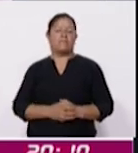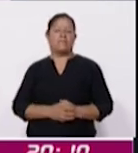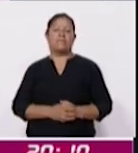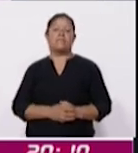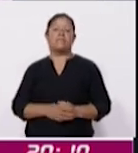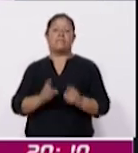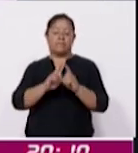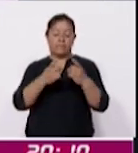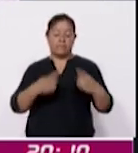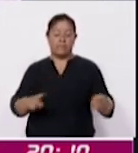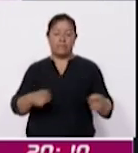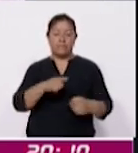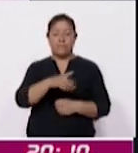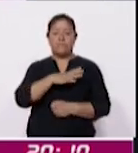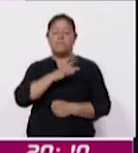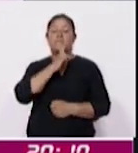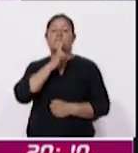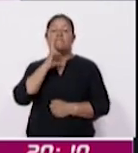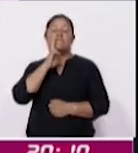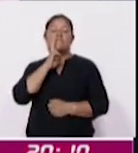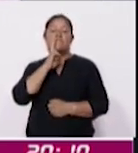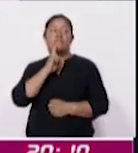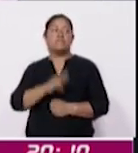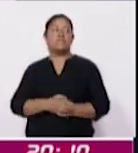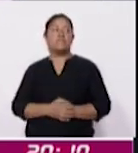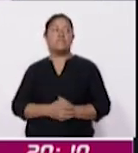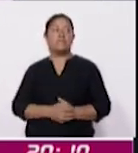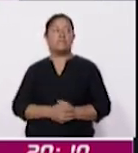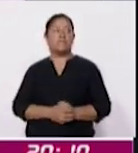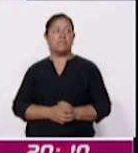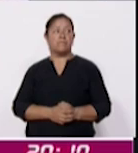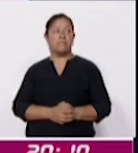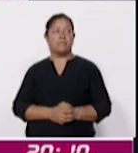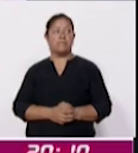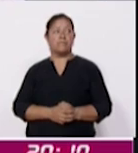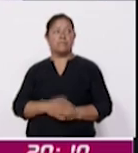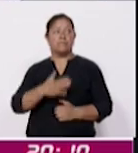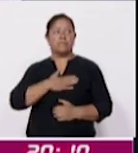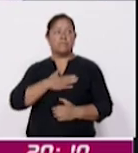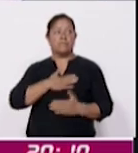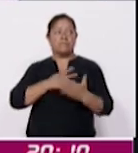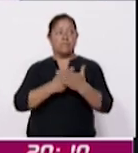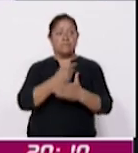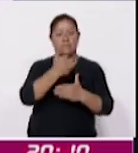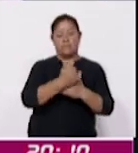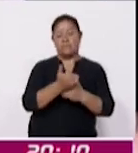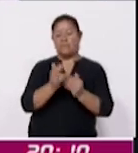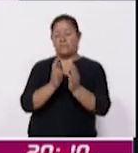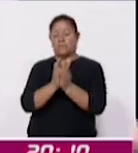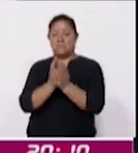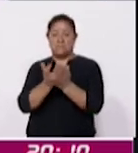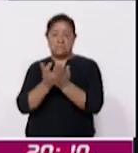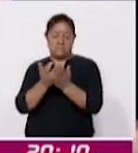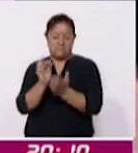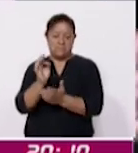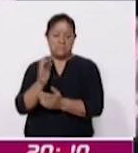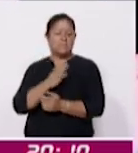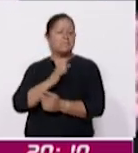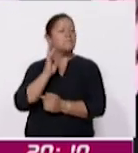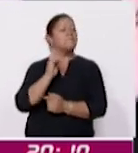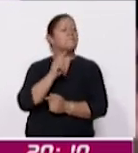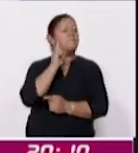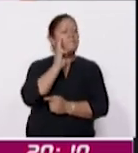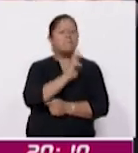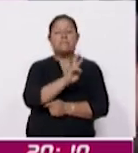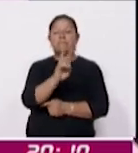desarrollo de las notas editoriales y tengo un proyecto próximo a hacer una revista, entonces anda tomando tallercitos